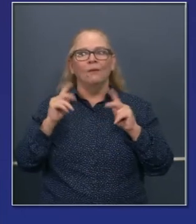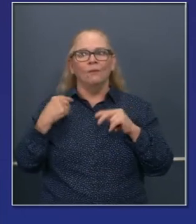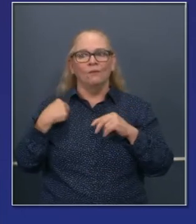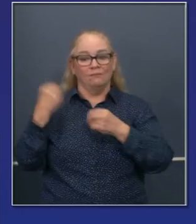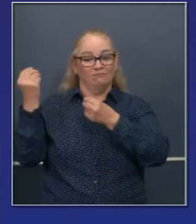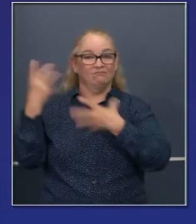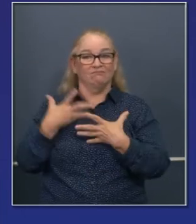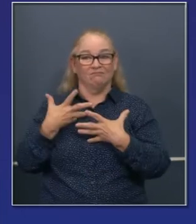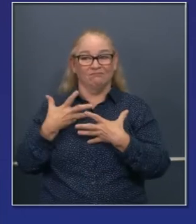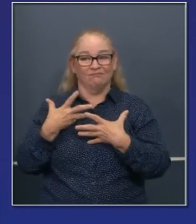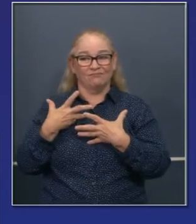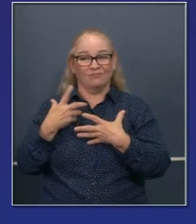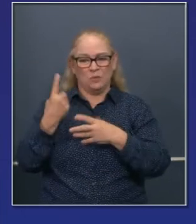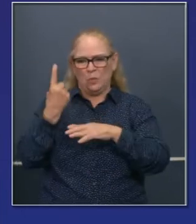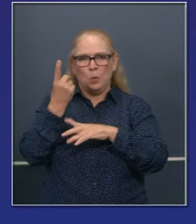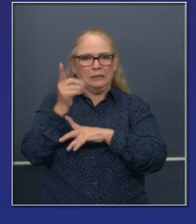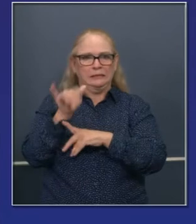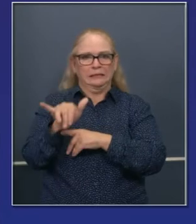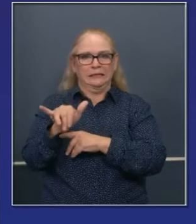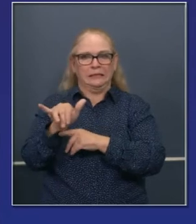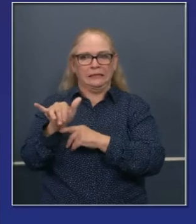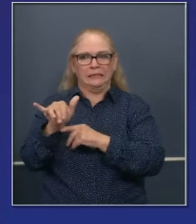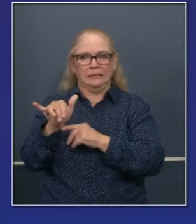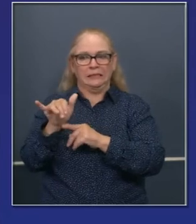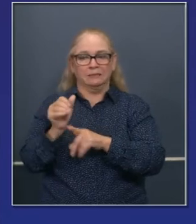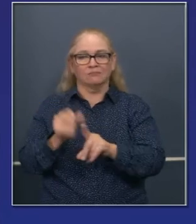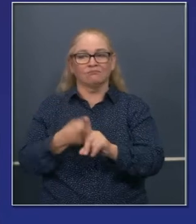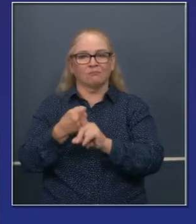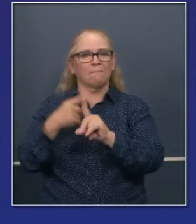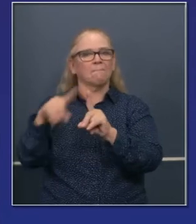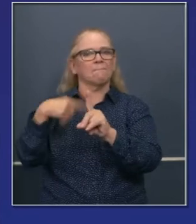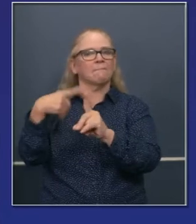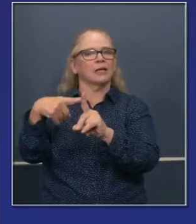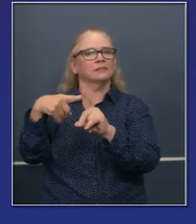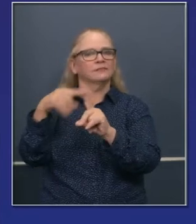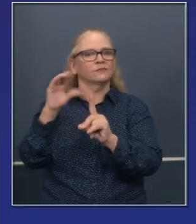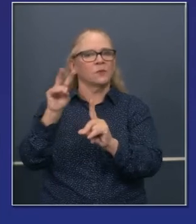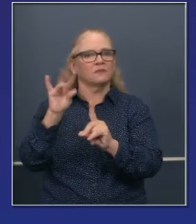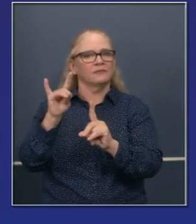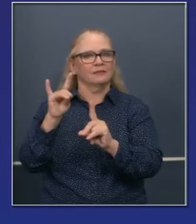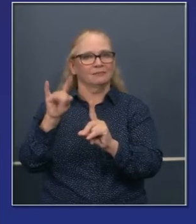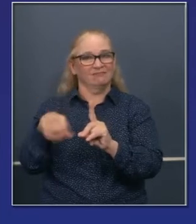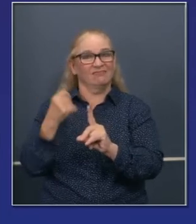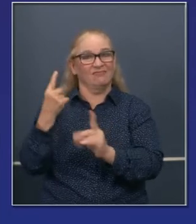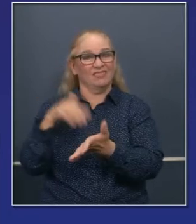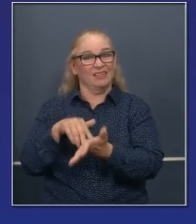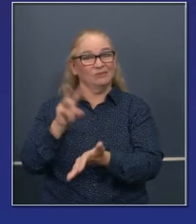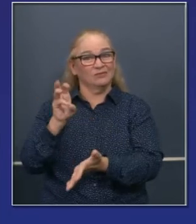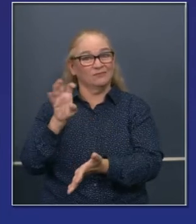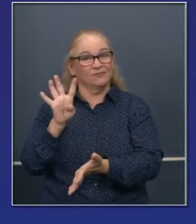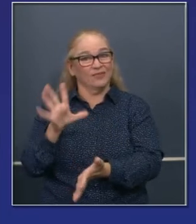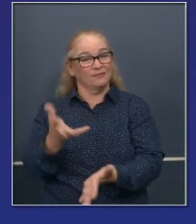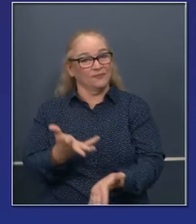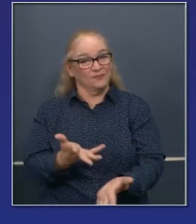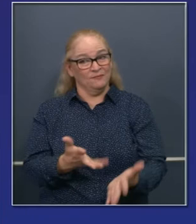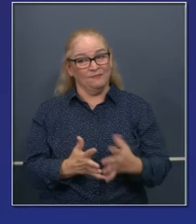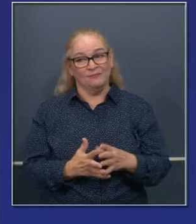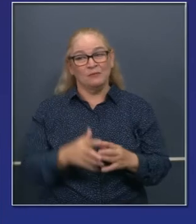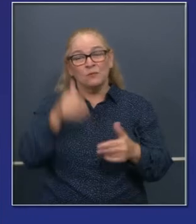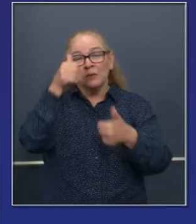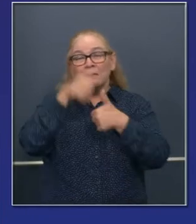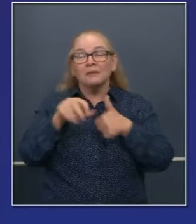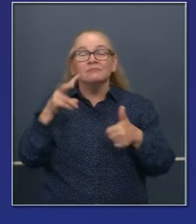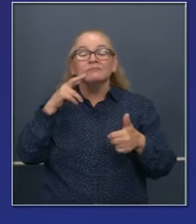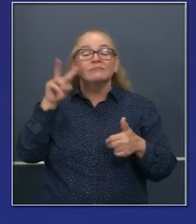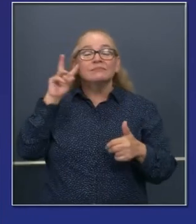reportando en las últimas 24 horas aquí en el estado. Mencioné el lunes que esta semana, a través de los próximos días,